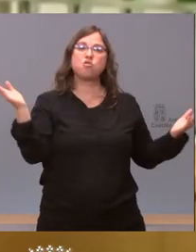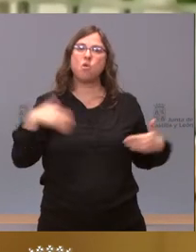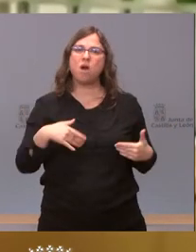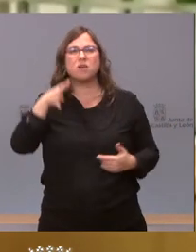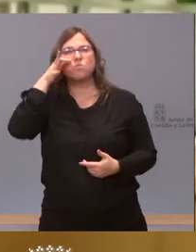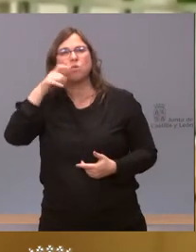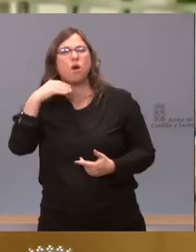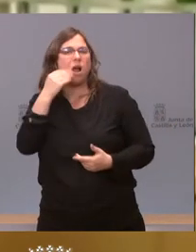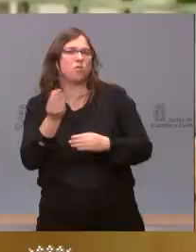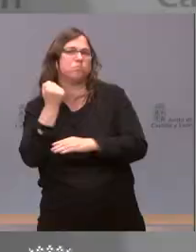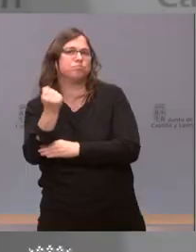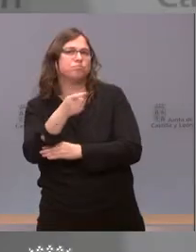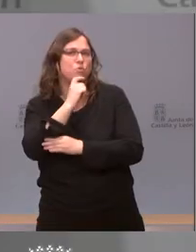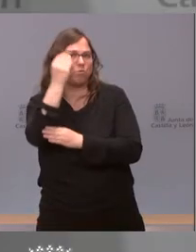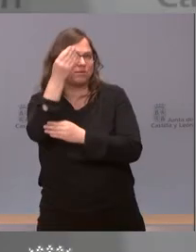Muchas gracias.